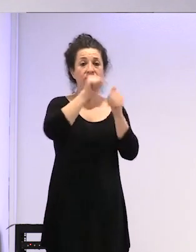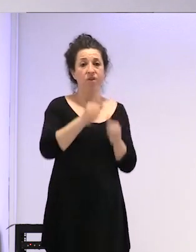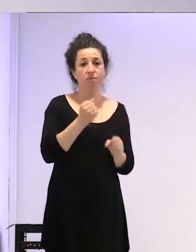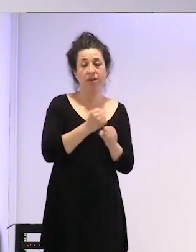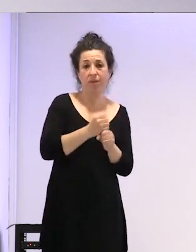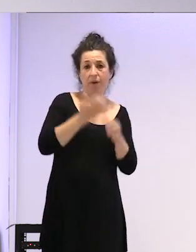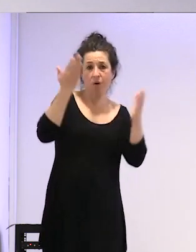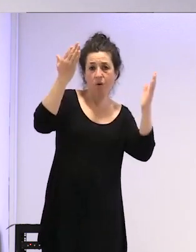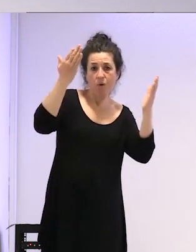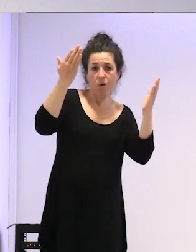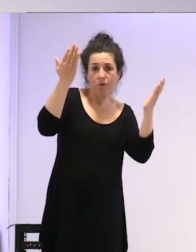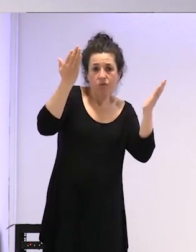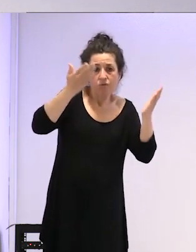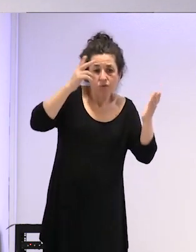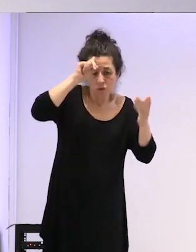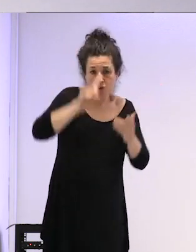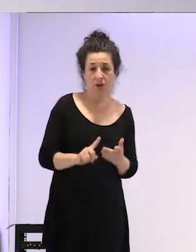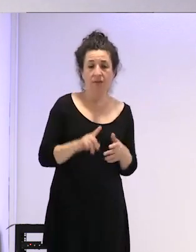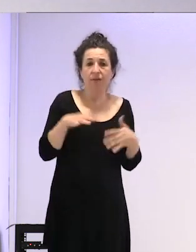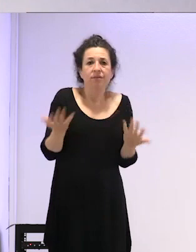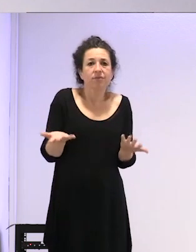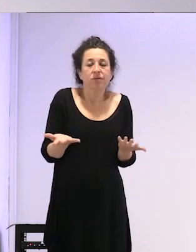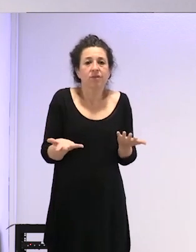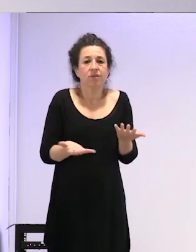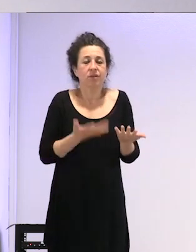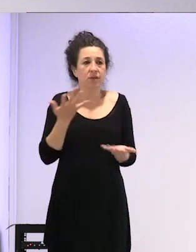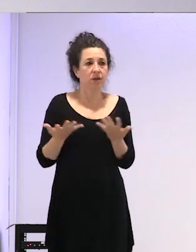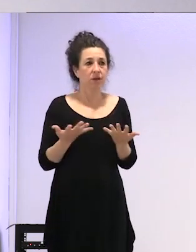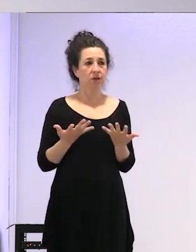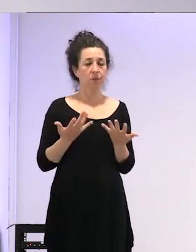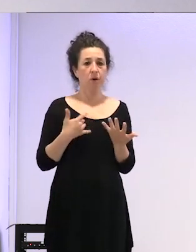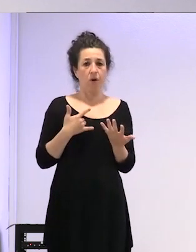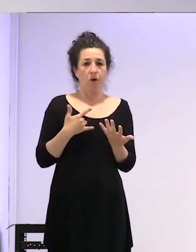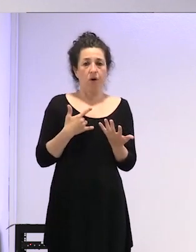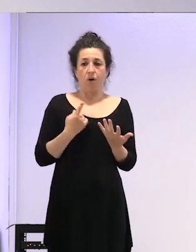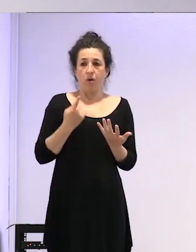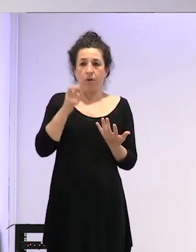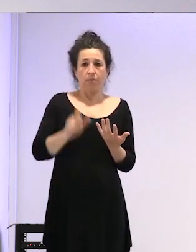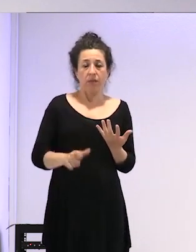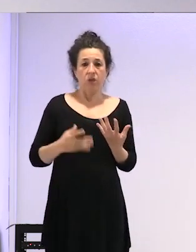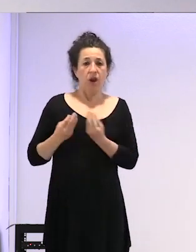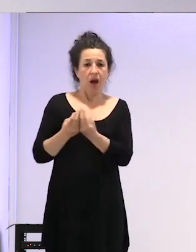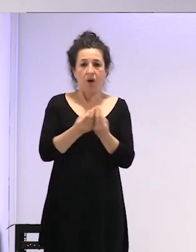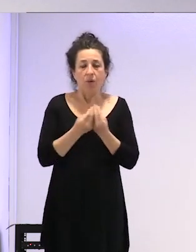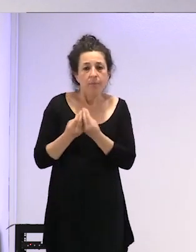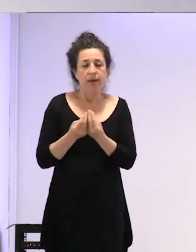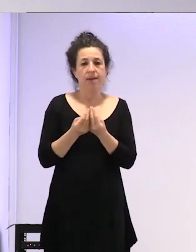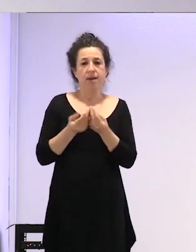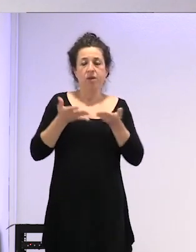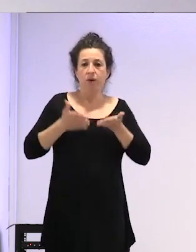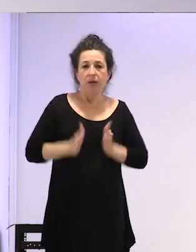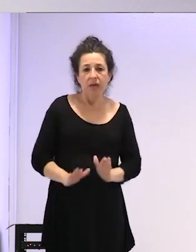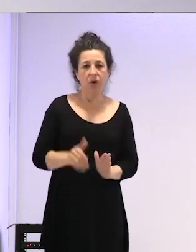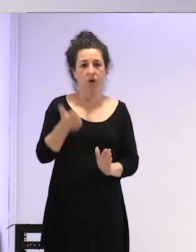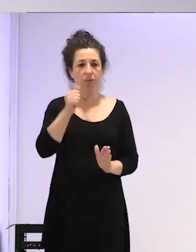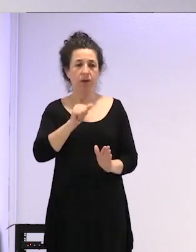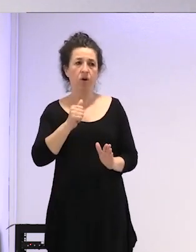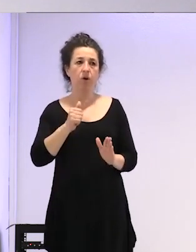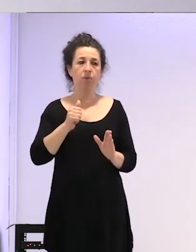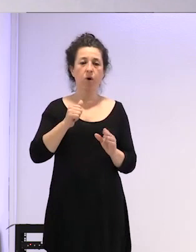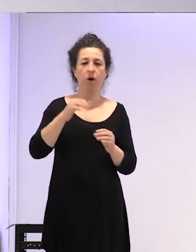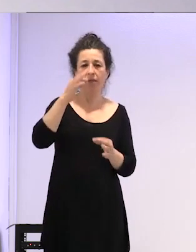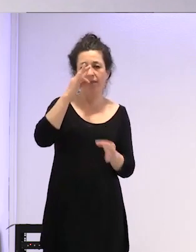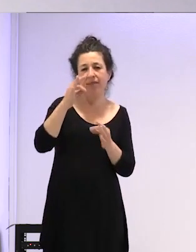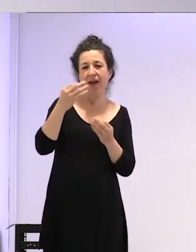como estabas contando digo ¡jo! y yo no he tenido a nadie que me hubiese acompañado que me hubiese explicado a mi hijo con ese detalle con ese cuidado